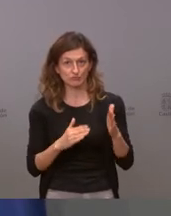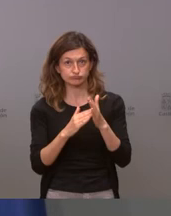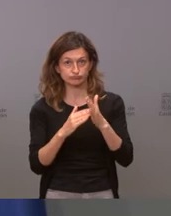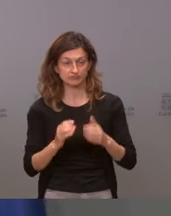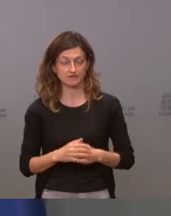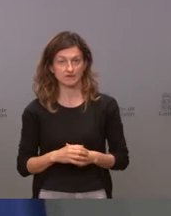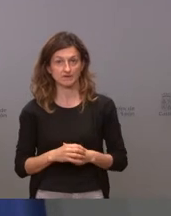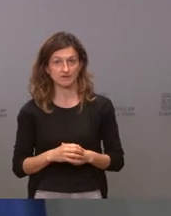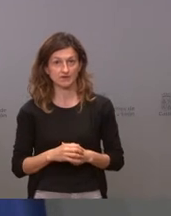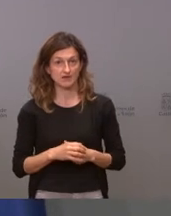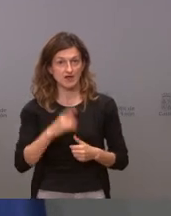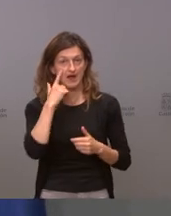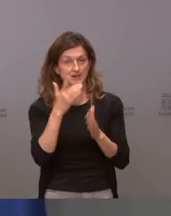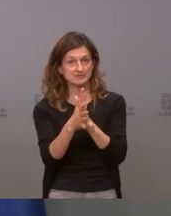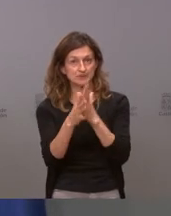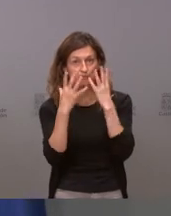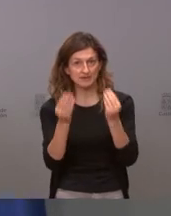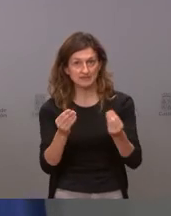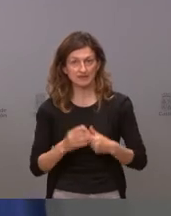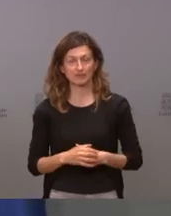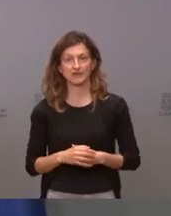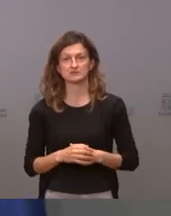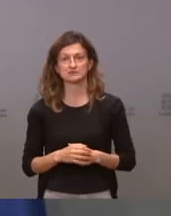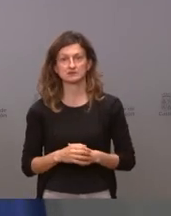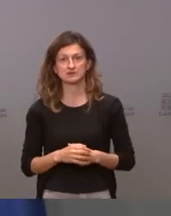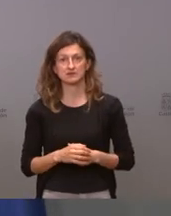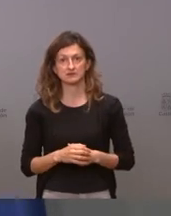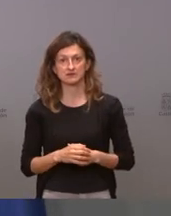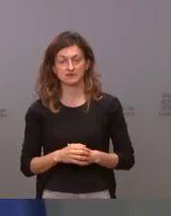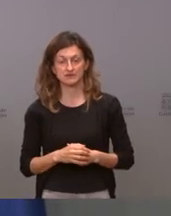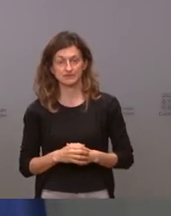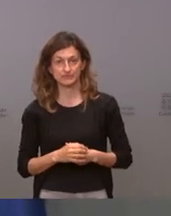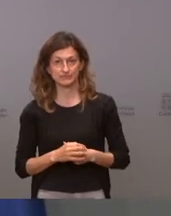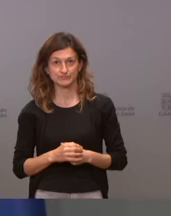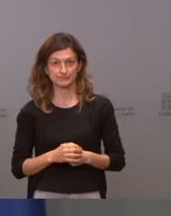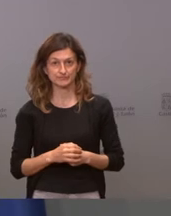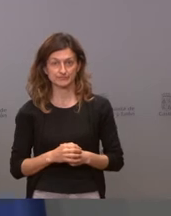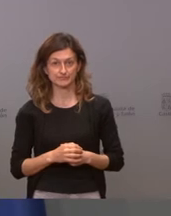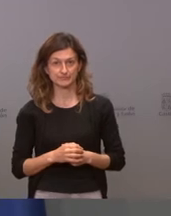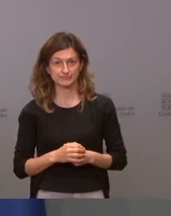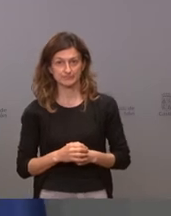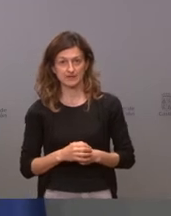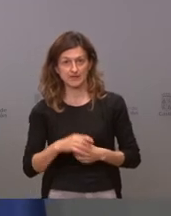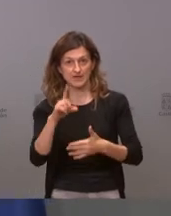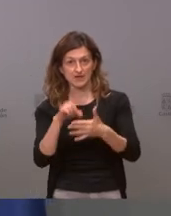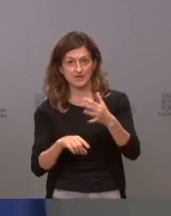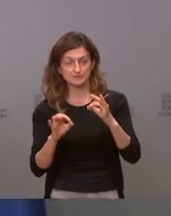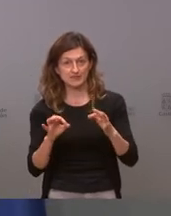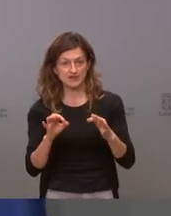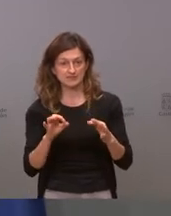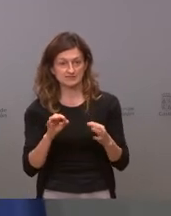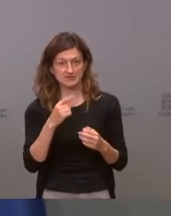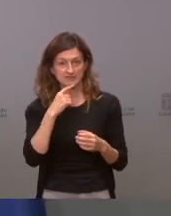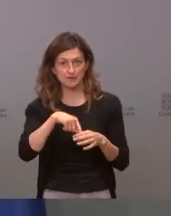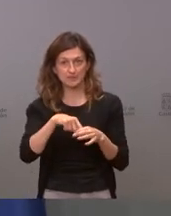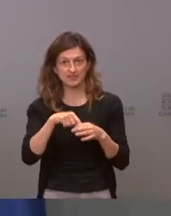a ver si puedo explicarlo para que se entienda lo que no tiene ningún sentido es que se les pida a los especialistas que hagan una lista con seis mil